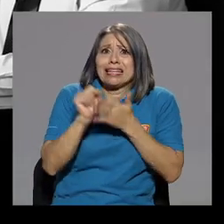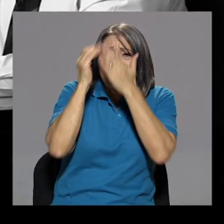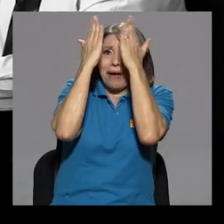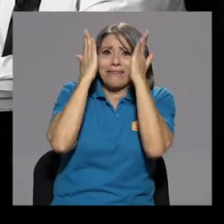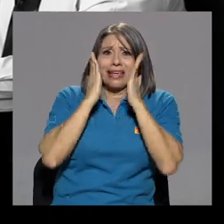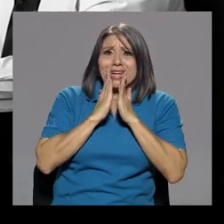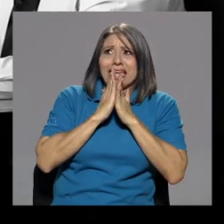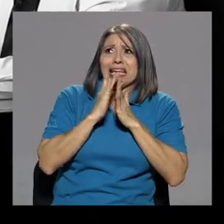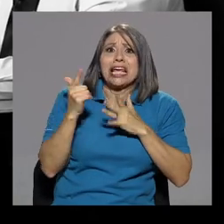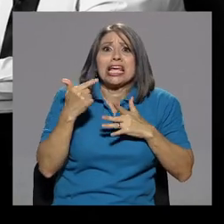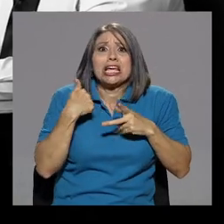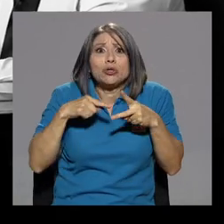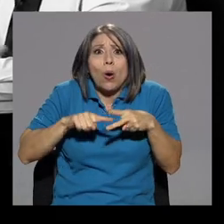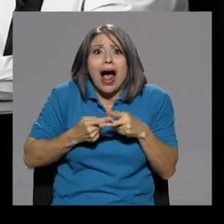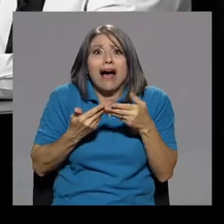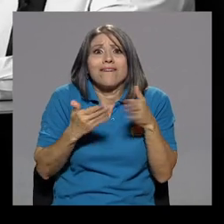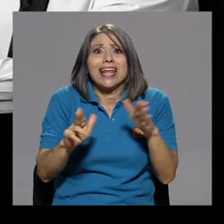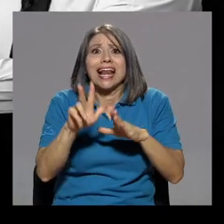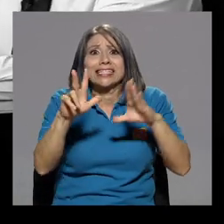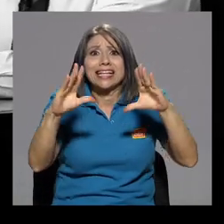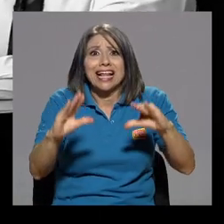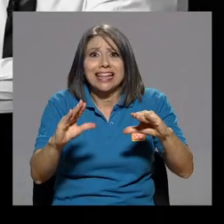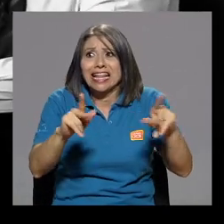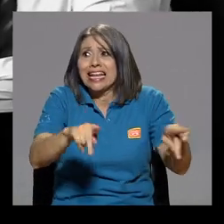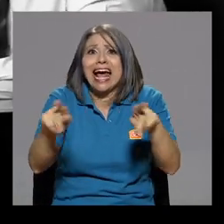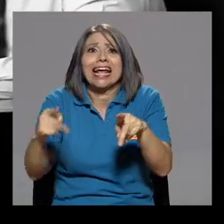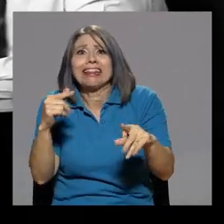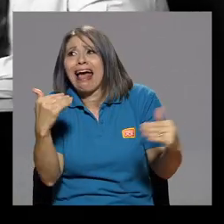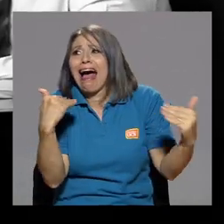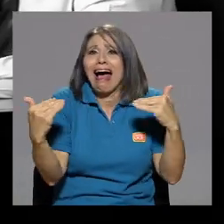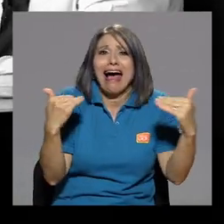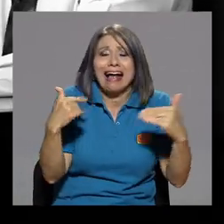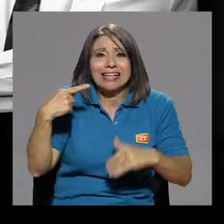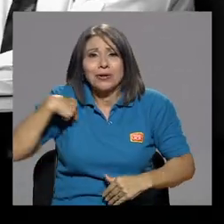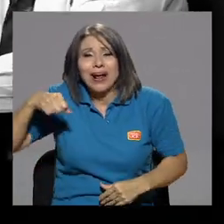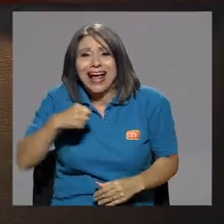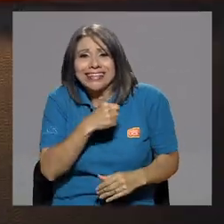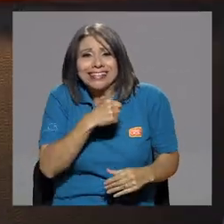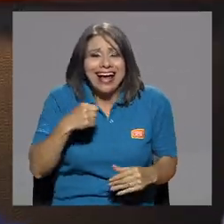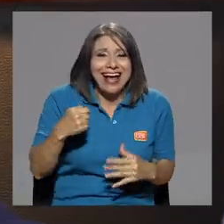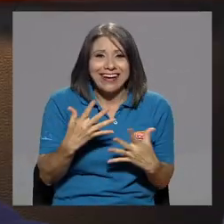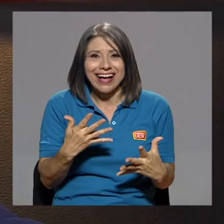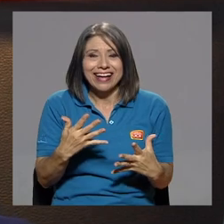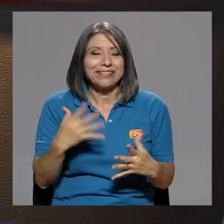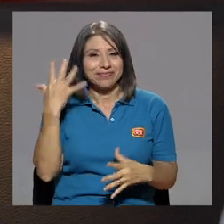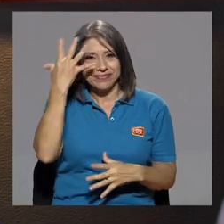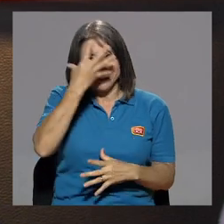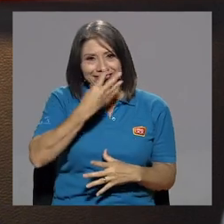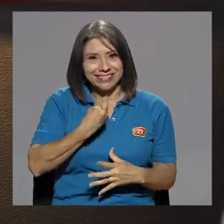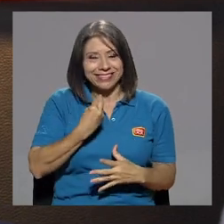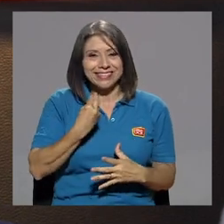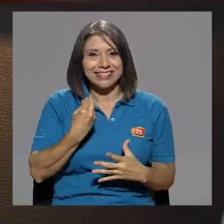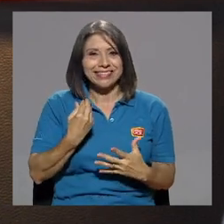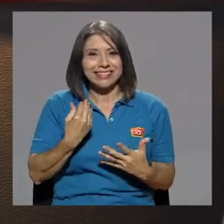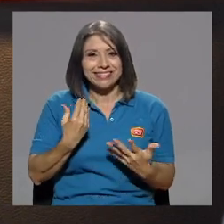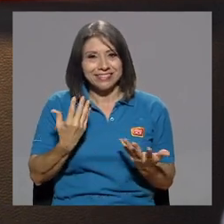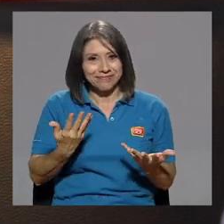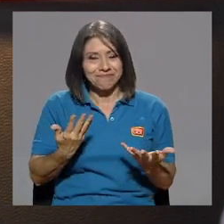canción. Y la gente comenzaba, y esa canción, amarse, usted me dio con ganas con esa canción. Lindísimo, así es que, este,